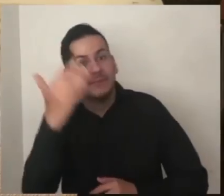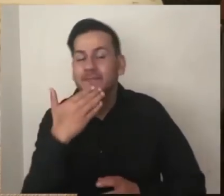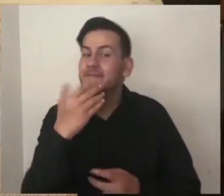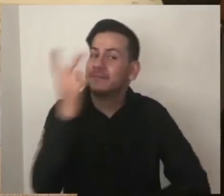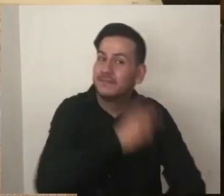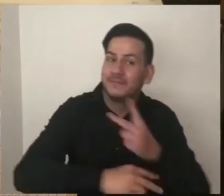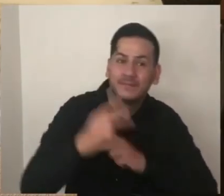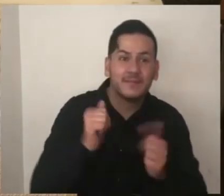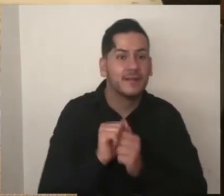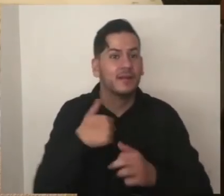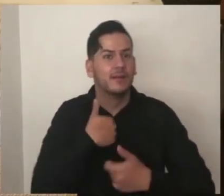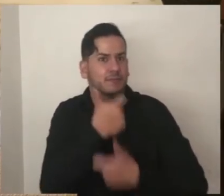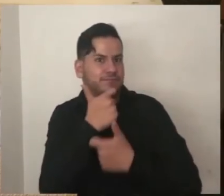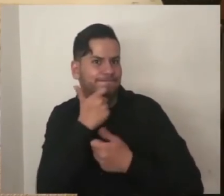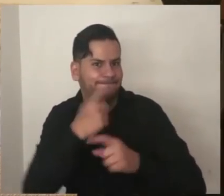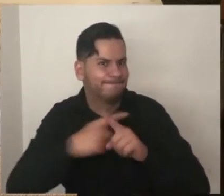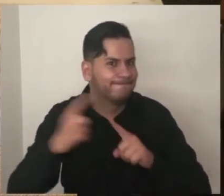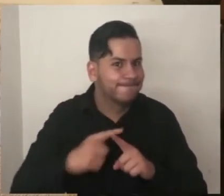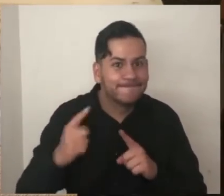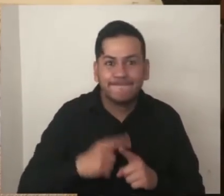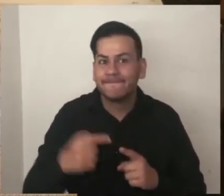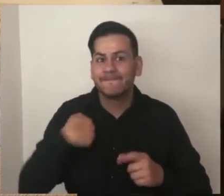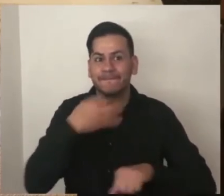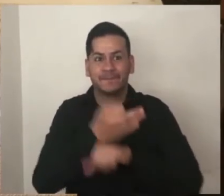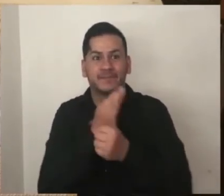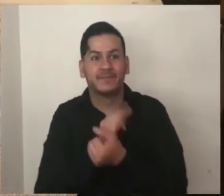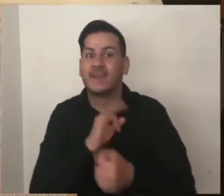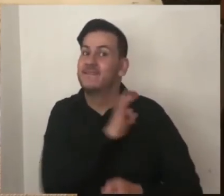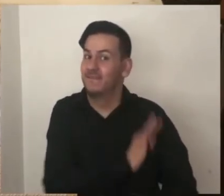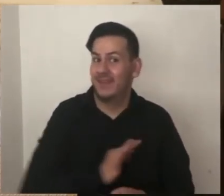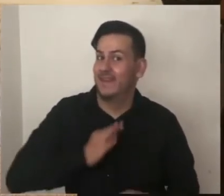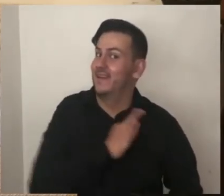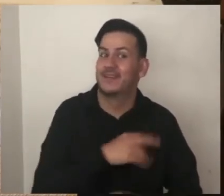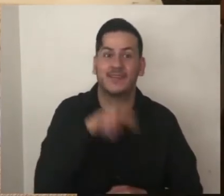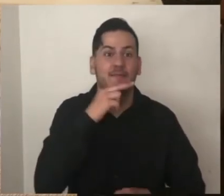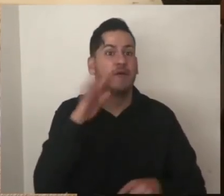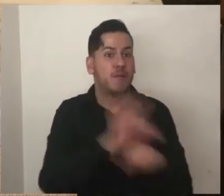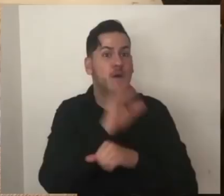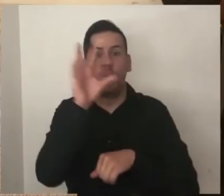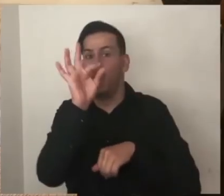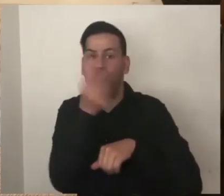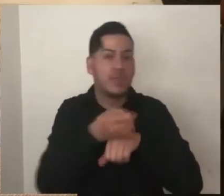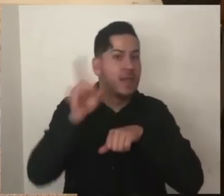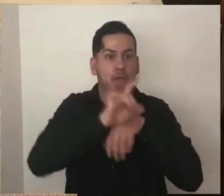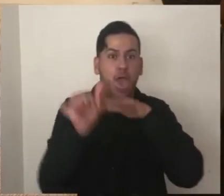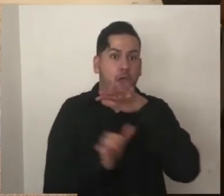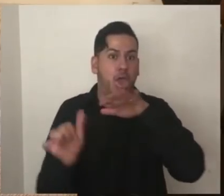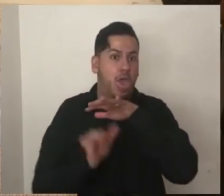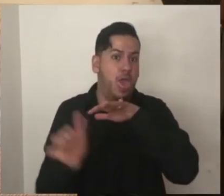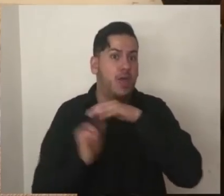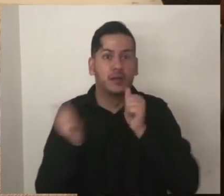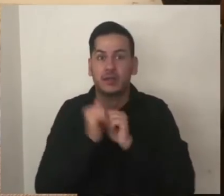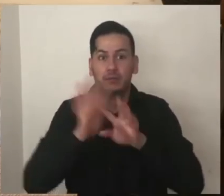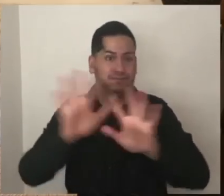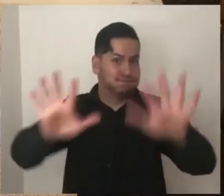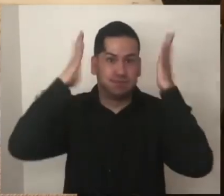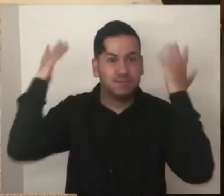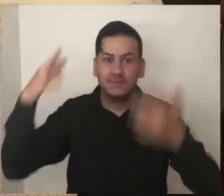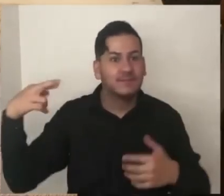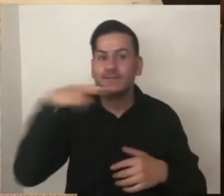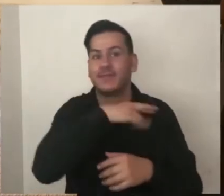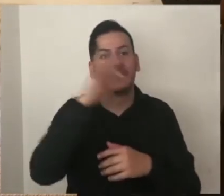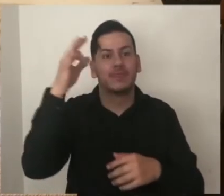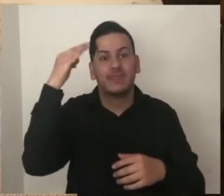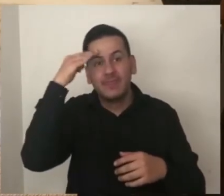Hola, bienvenidos, Comedia Diversa les desea feliz navidad, porque en la cuarentena el tiempo pasa volando y hoy